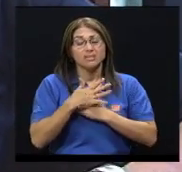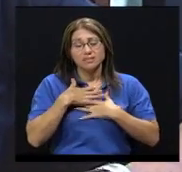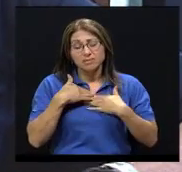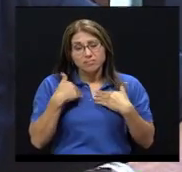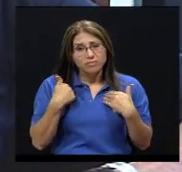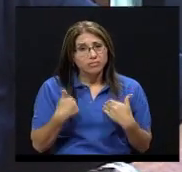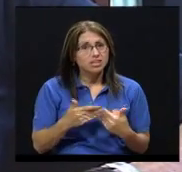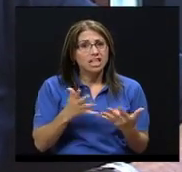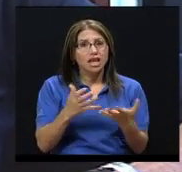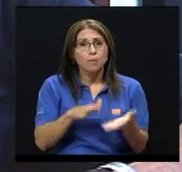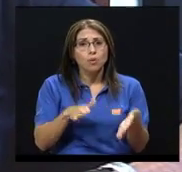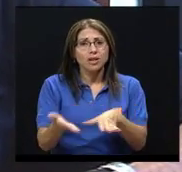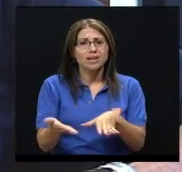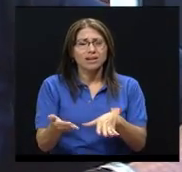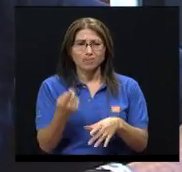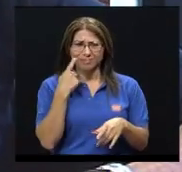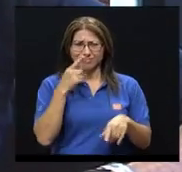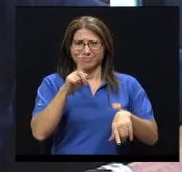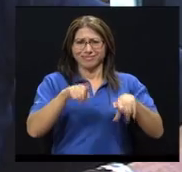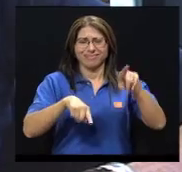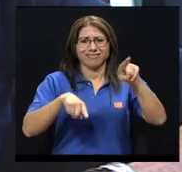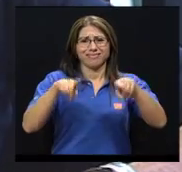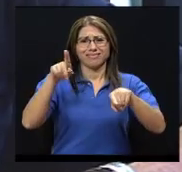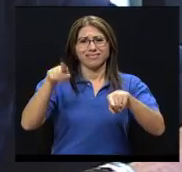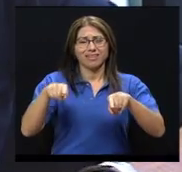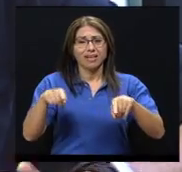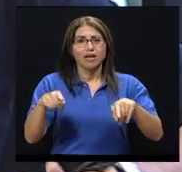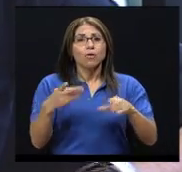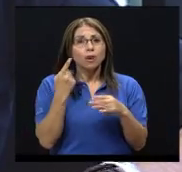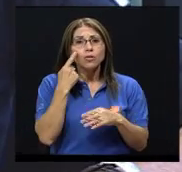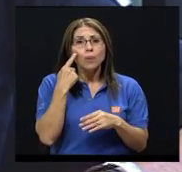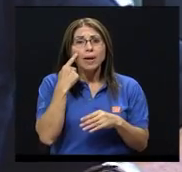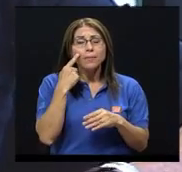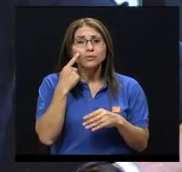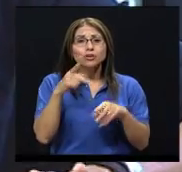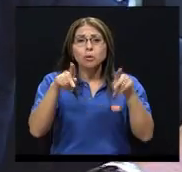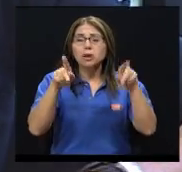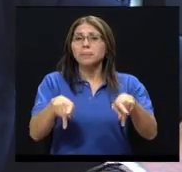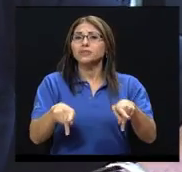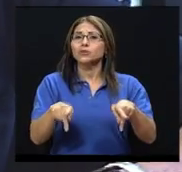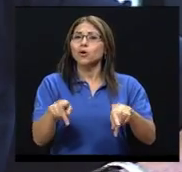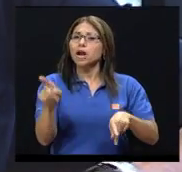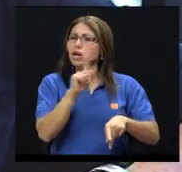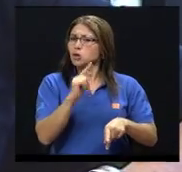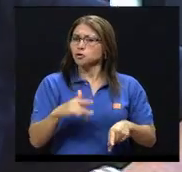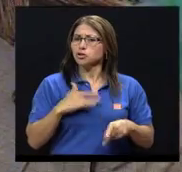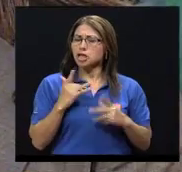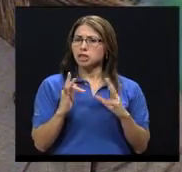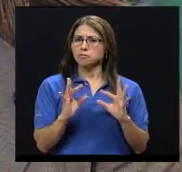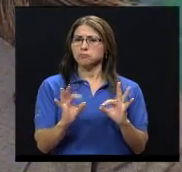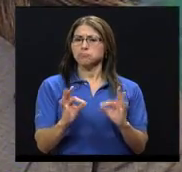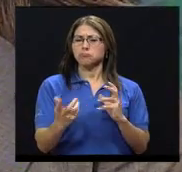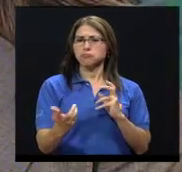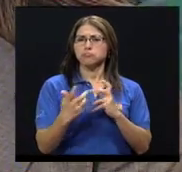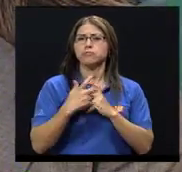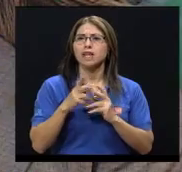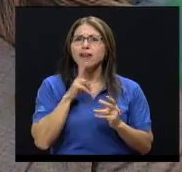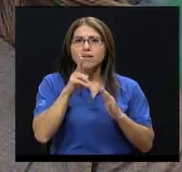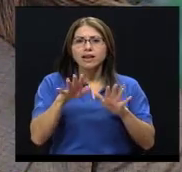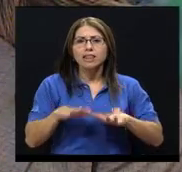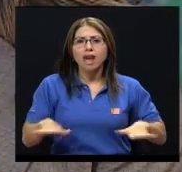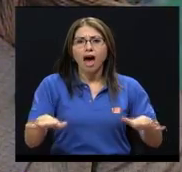estamos frente a esa inestabilidad, cuando vemos que una persona pierde el pie con la realidad y de repente